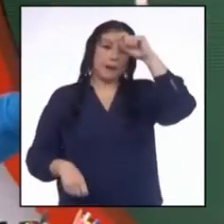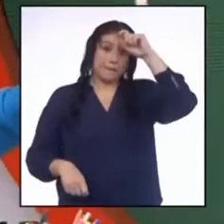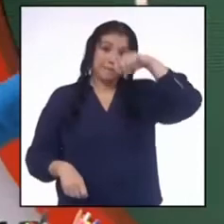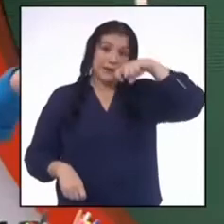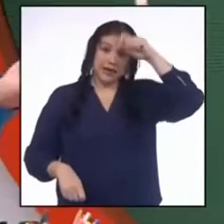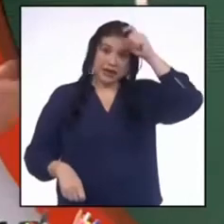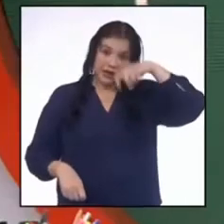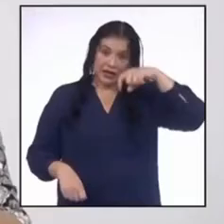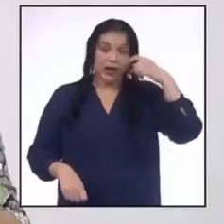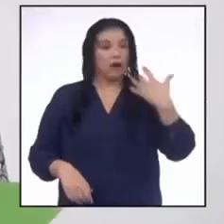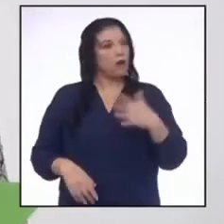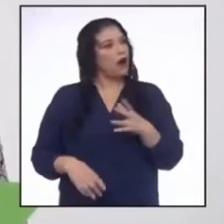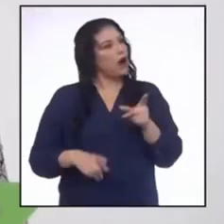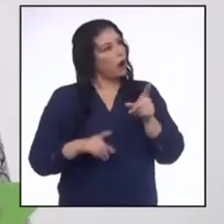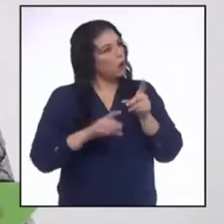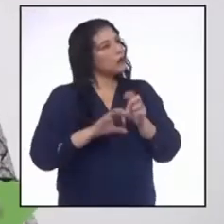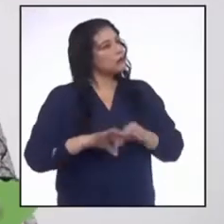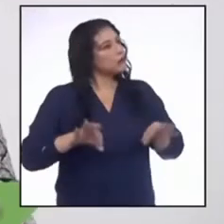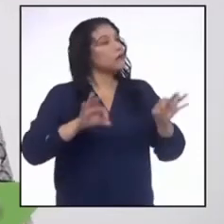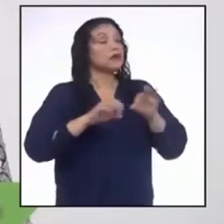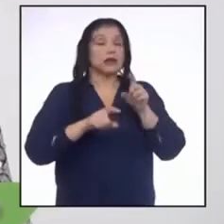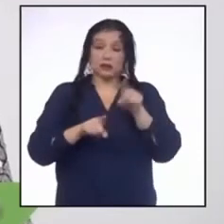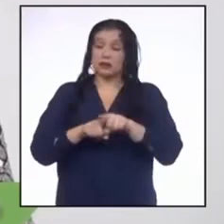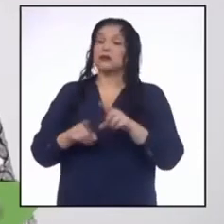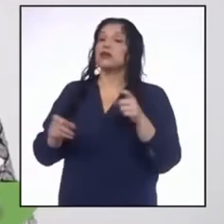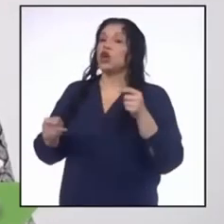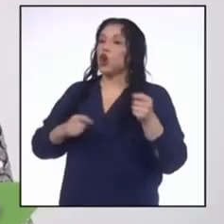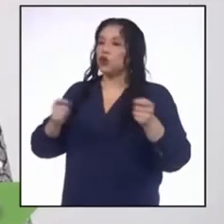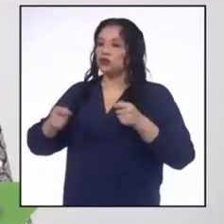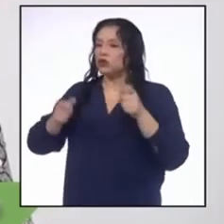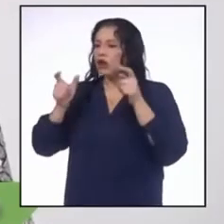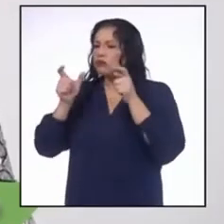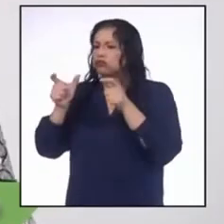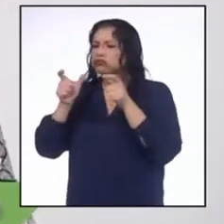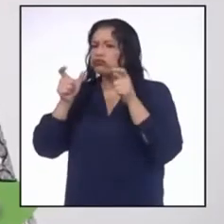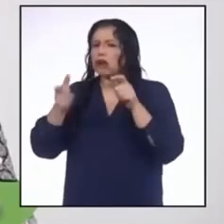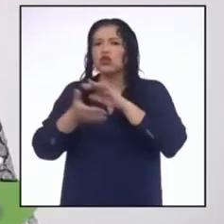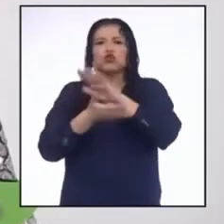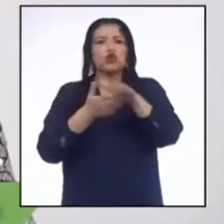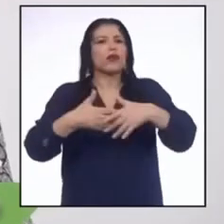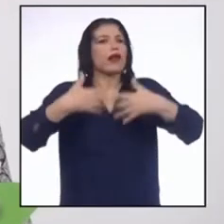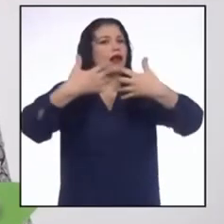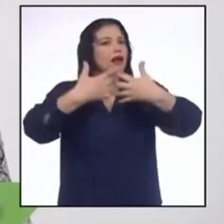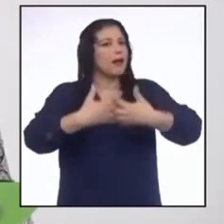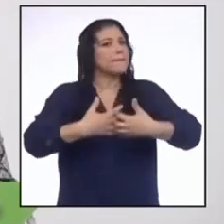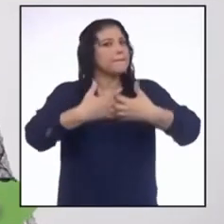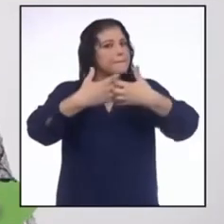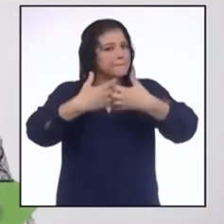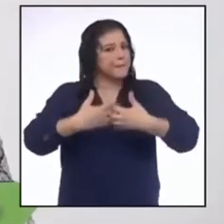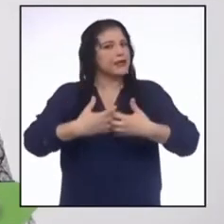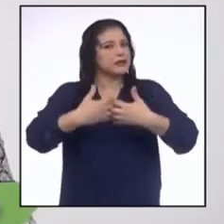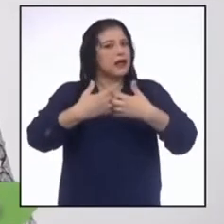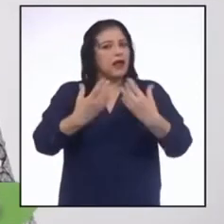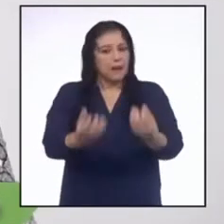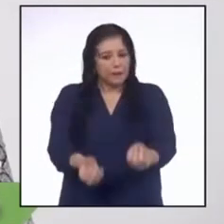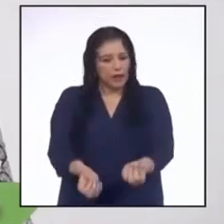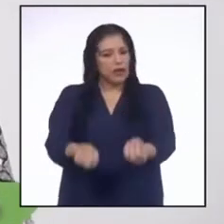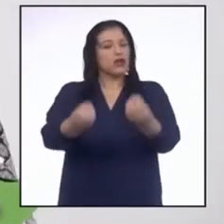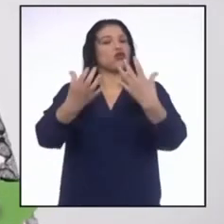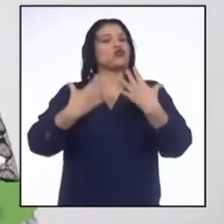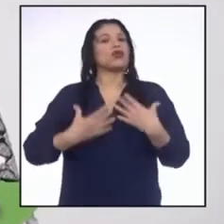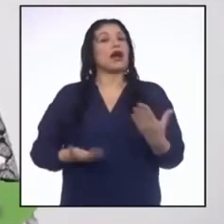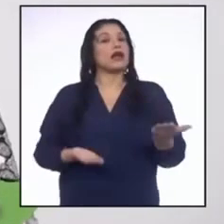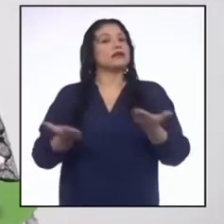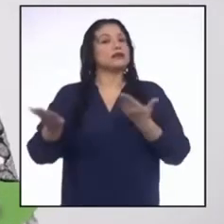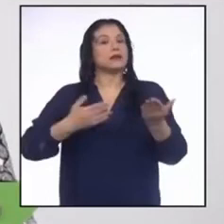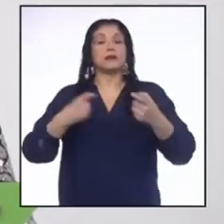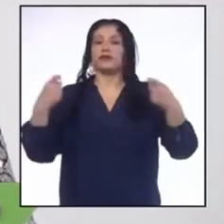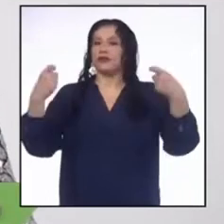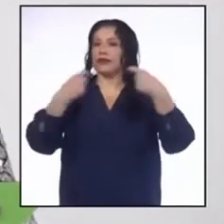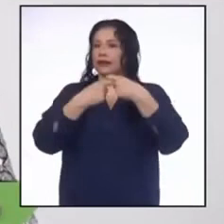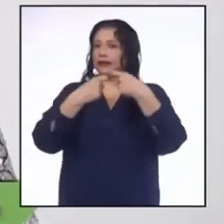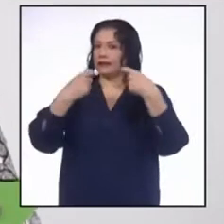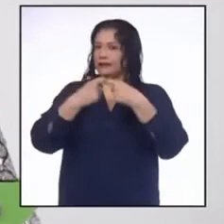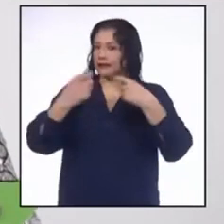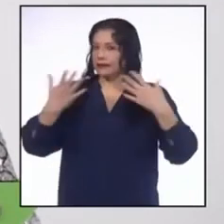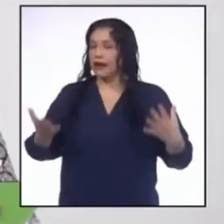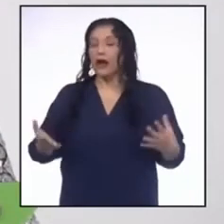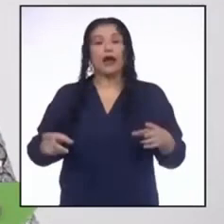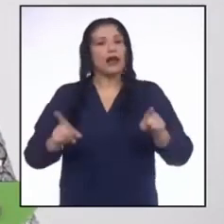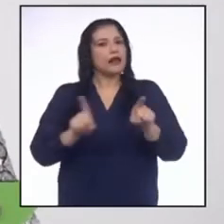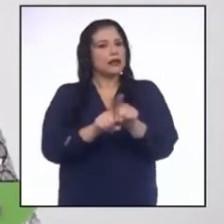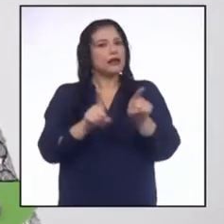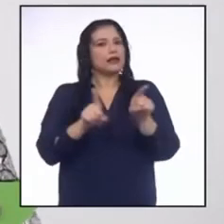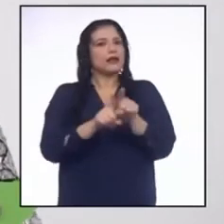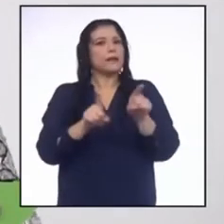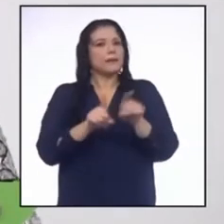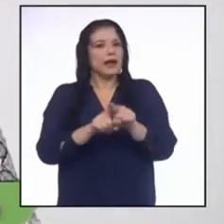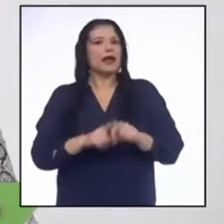Suena importante. Pues regula y supervisa a las empresas para que nos brinden el servicio eléctrico, así como